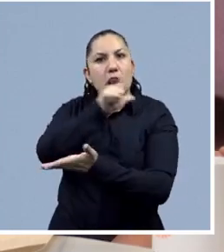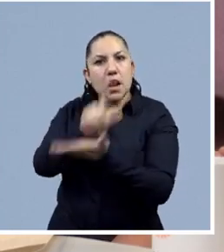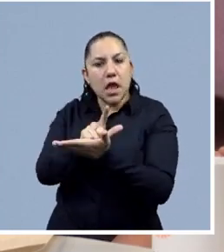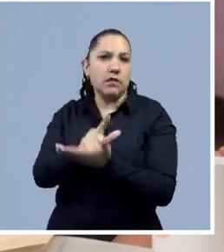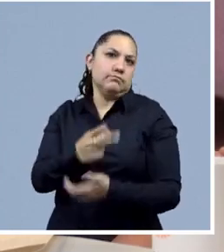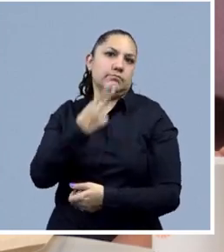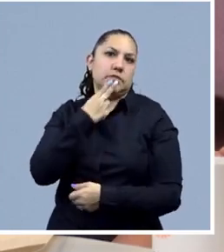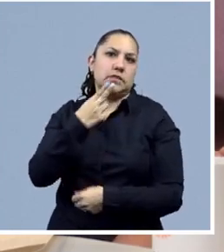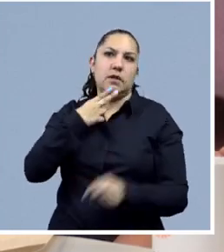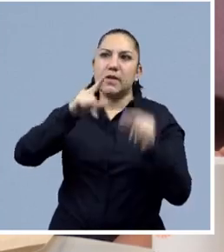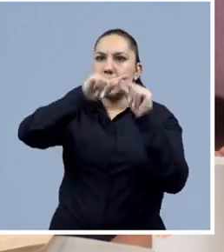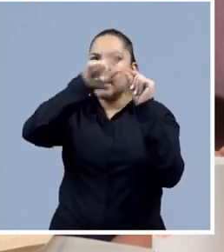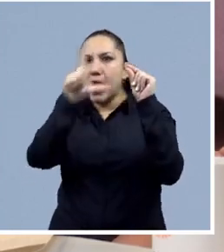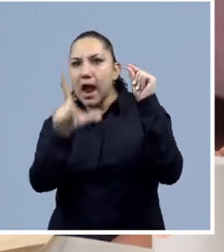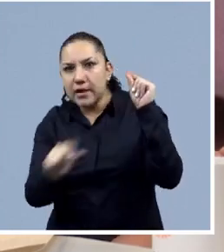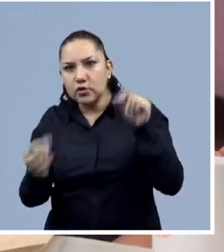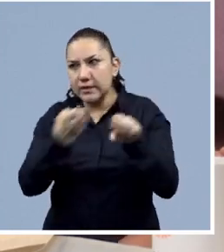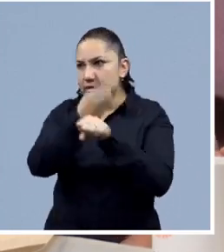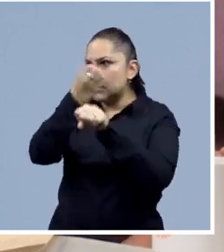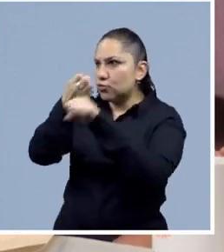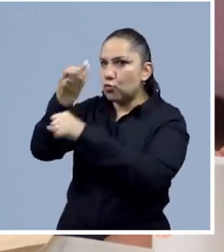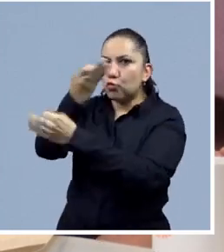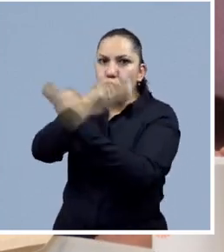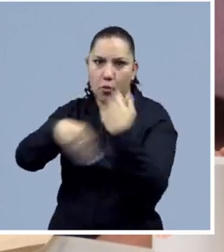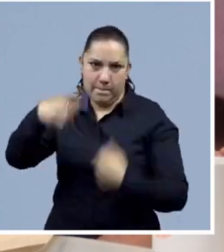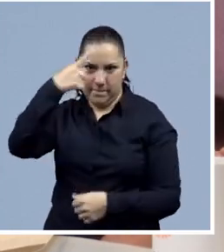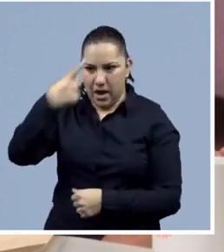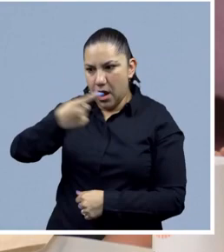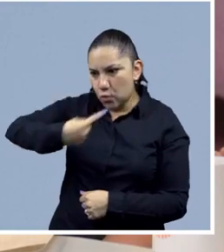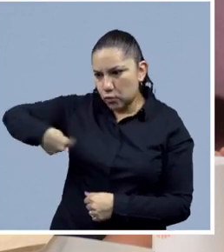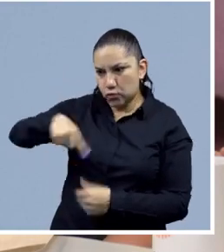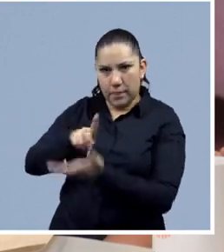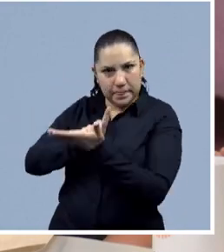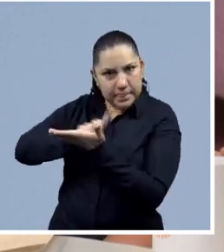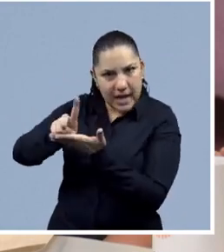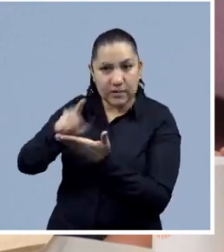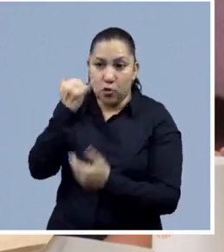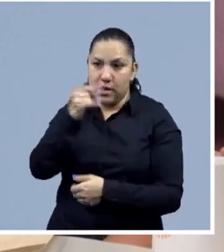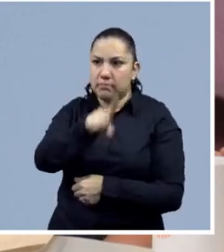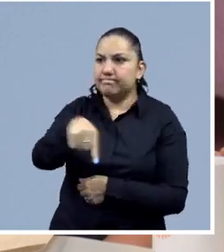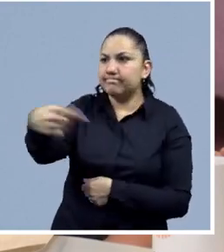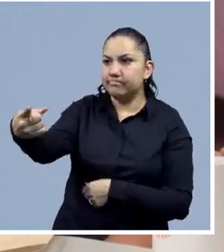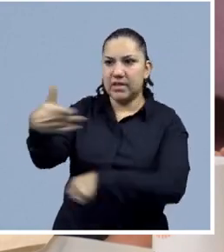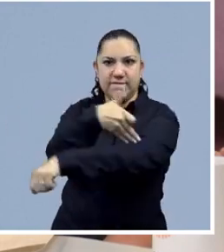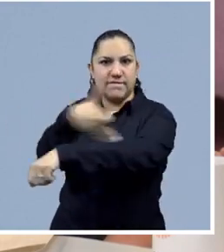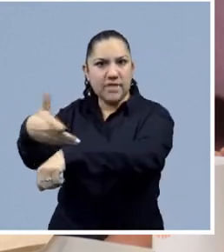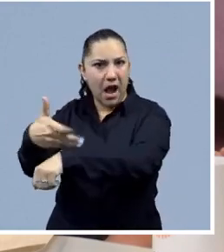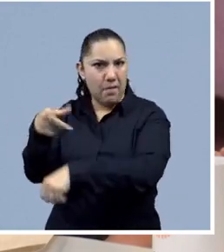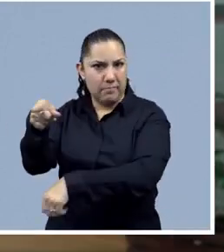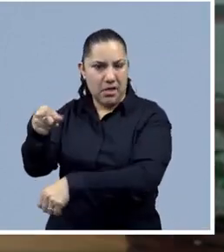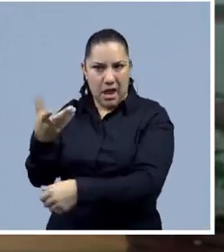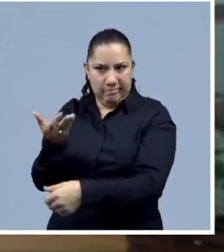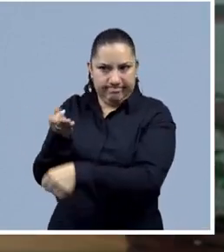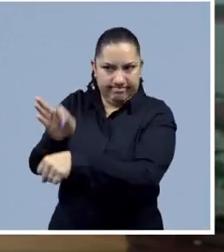a nivel nacional para todos los estados porque es algo que protege nuestros derechos, la vulnerabilidad de la familia y de las víctimas. Muchísimas gracias, doctor.